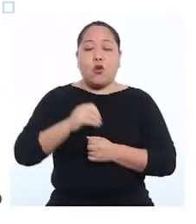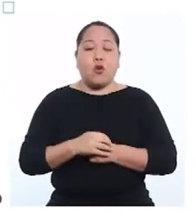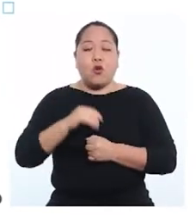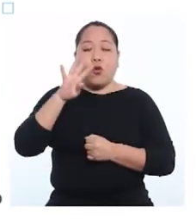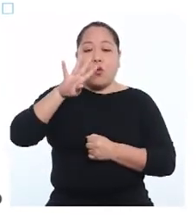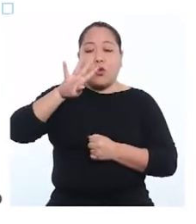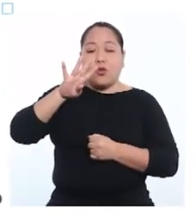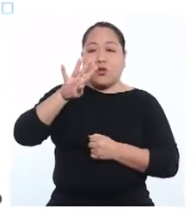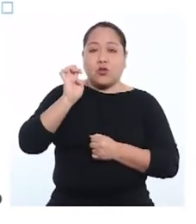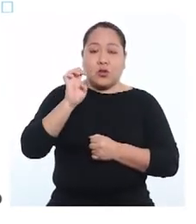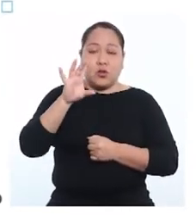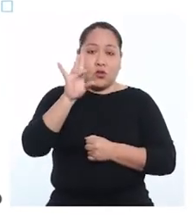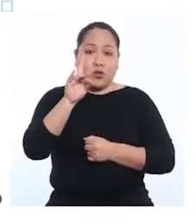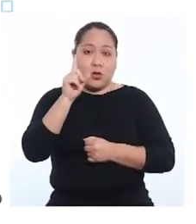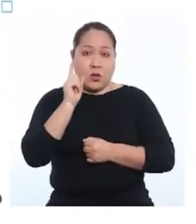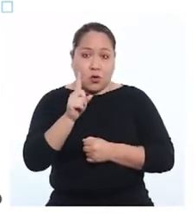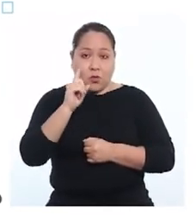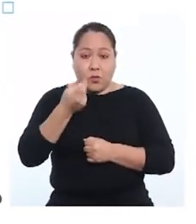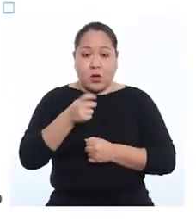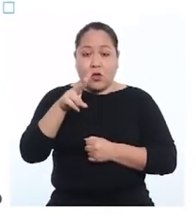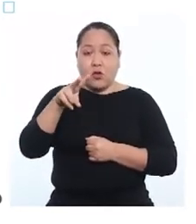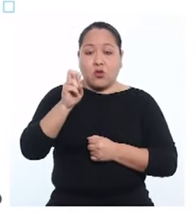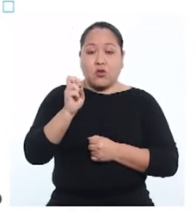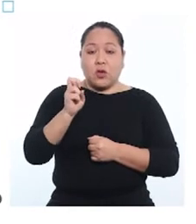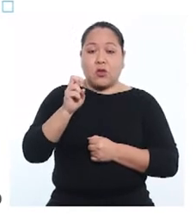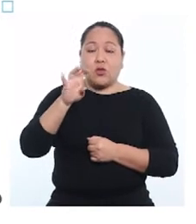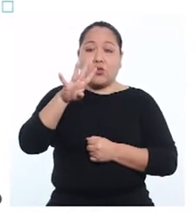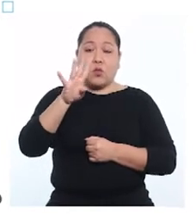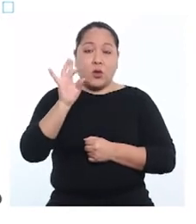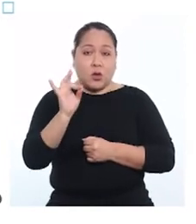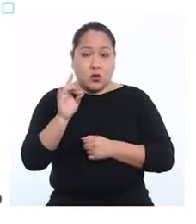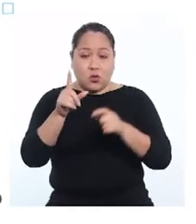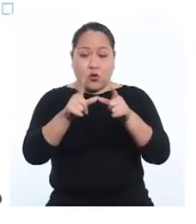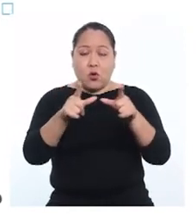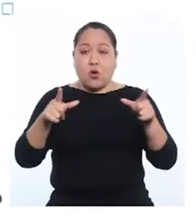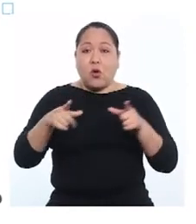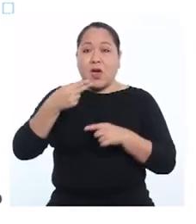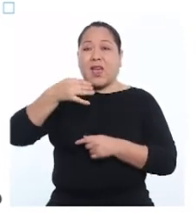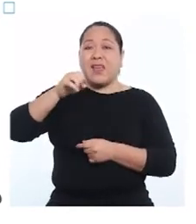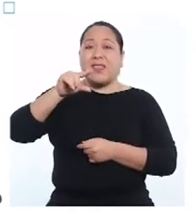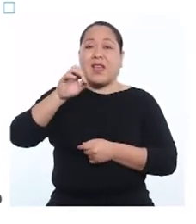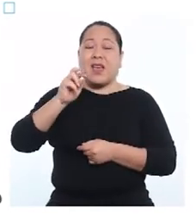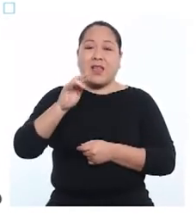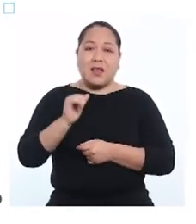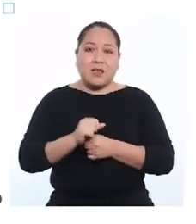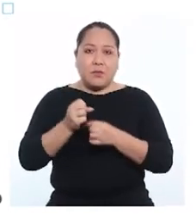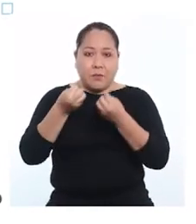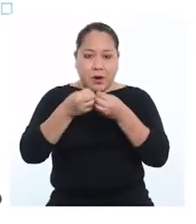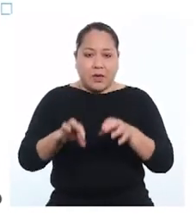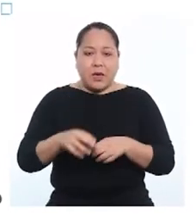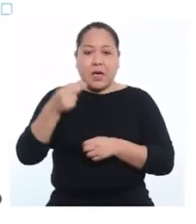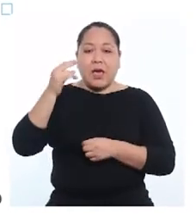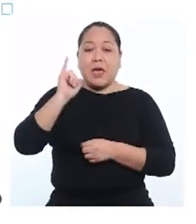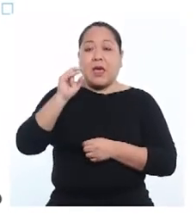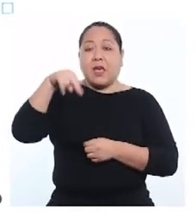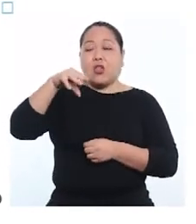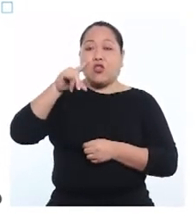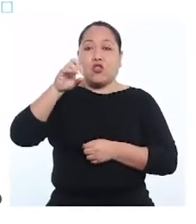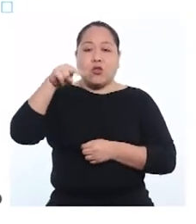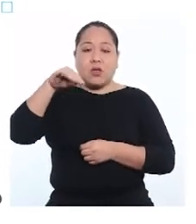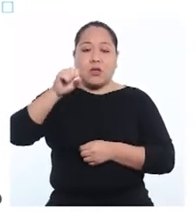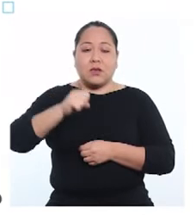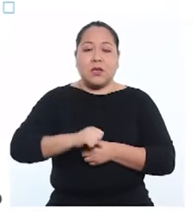seguido del Congo con 481,248 hectáreas perdidas, e